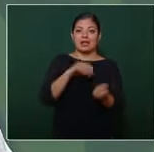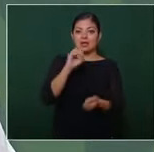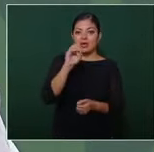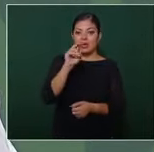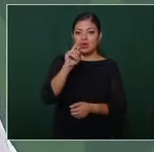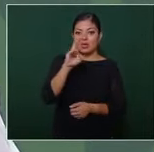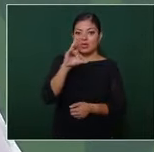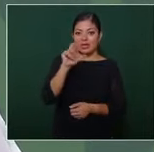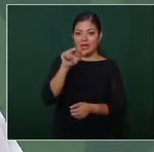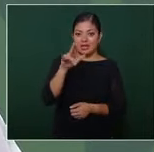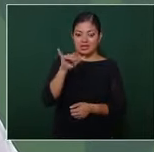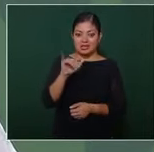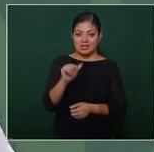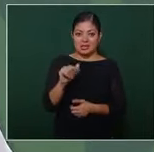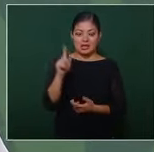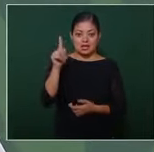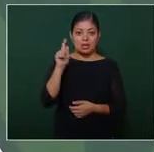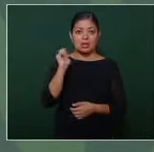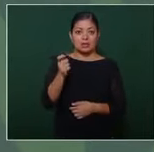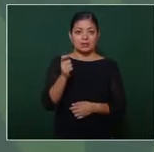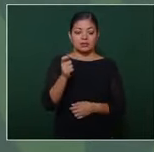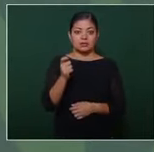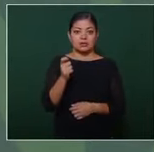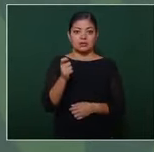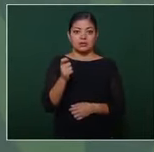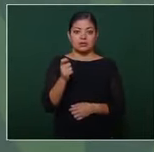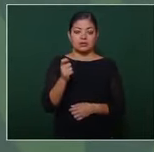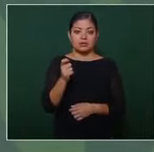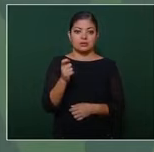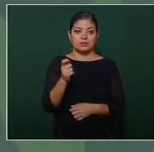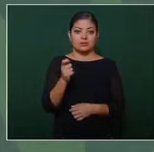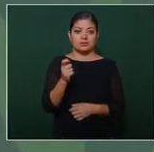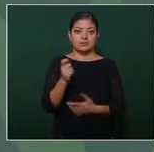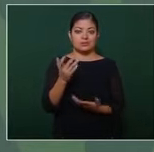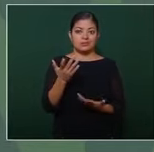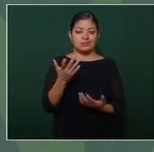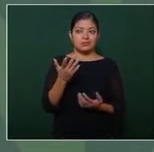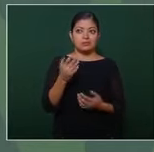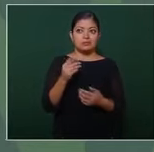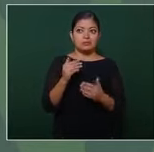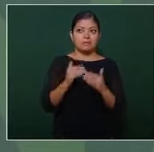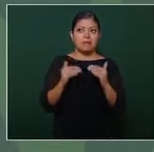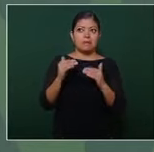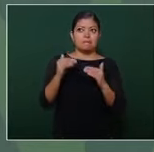han aumentado por no hablar de otros temas